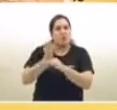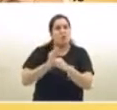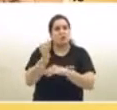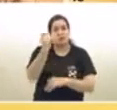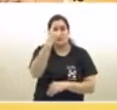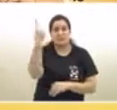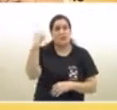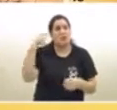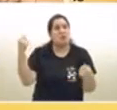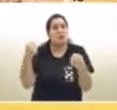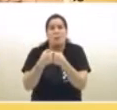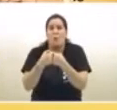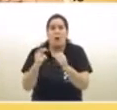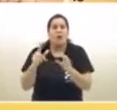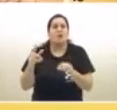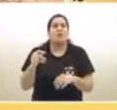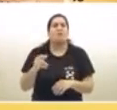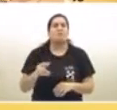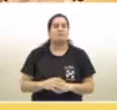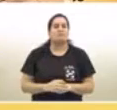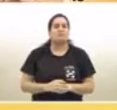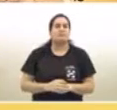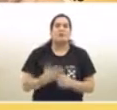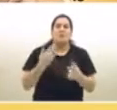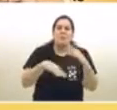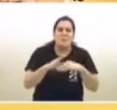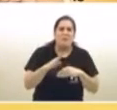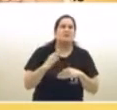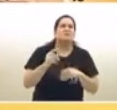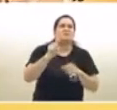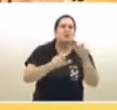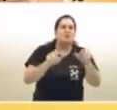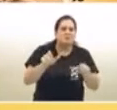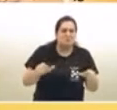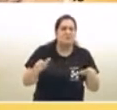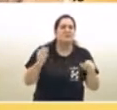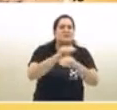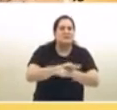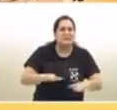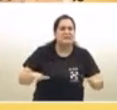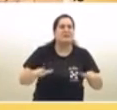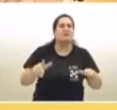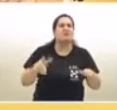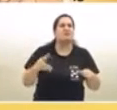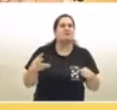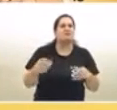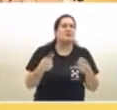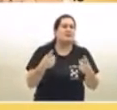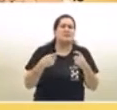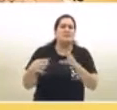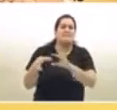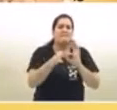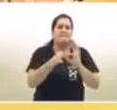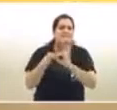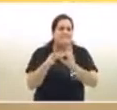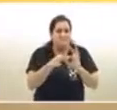para aquellos chicos que más lo necesitan que son quienes han perdido el vínculo con sus escuelas y con sus docentes.